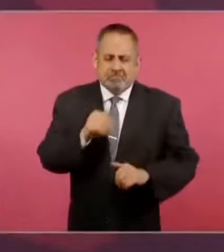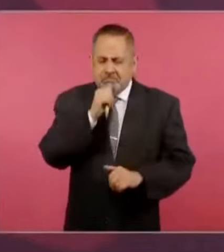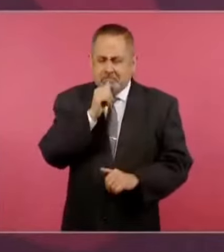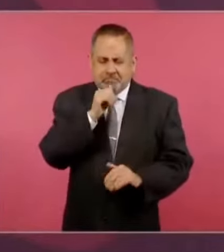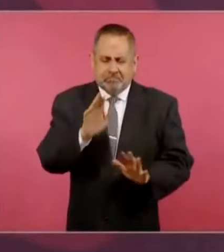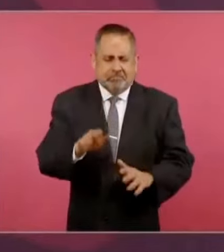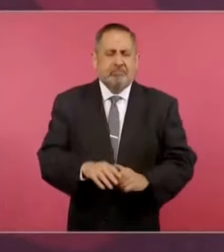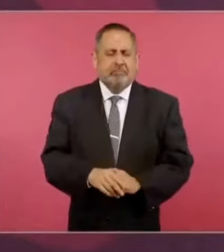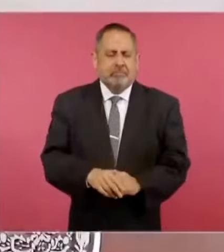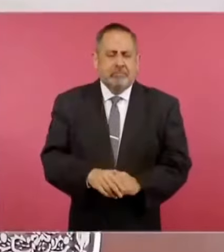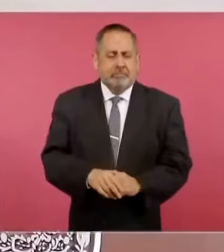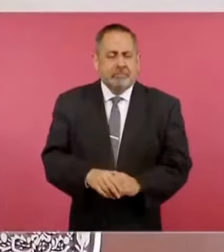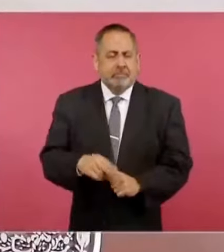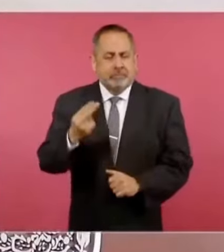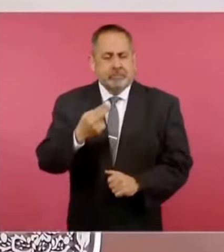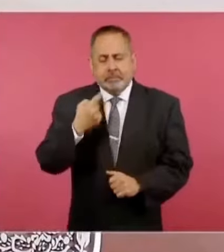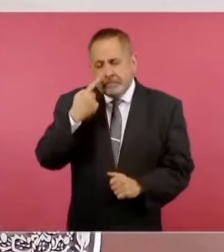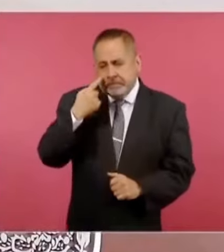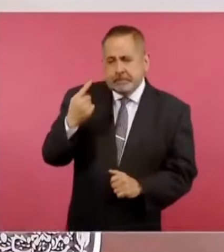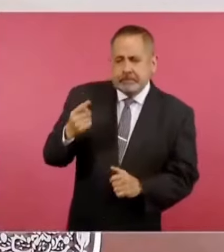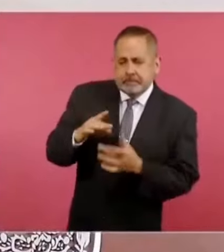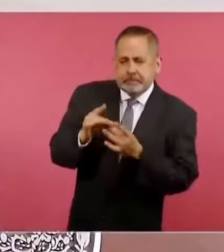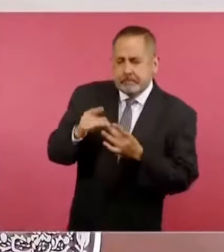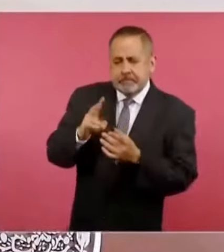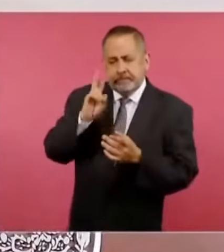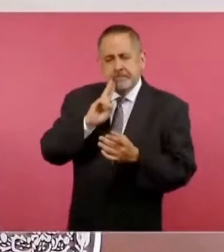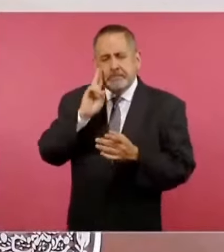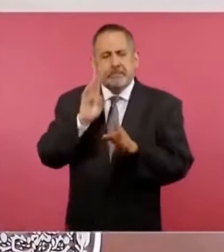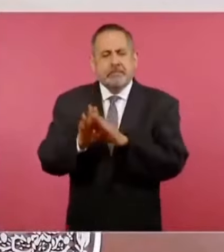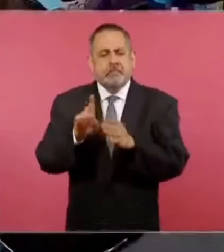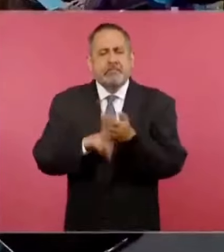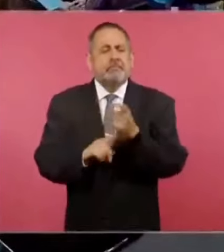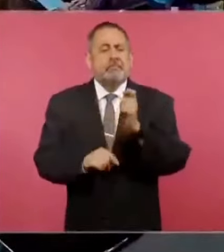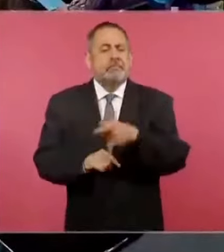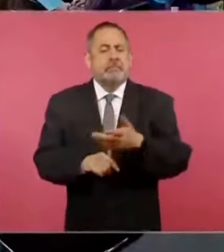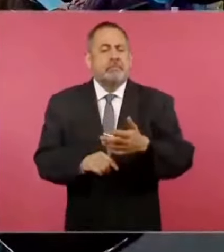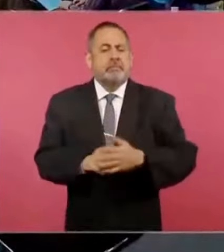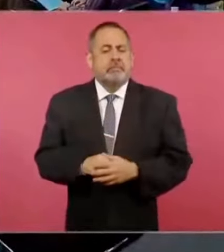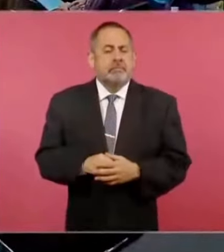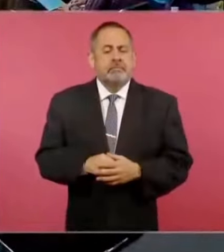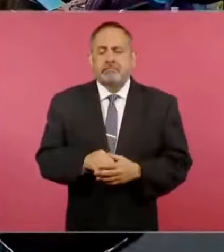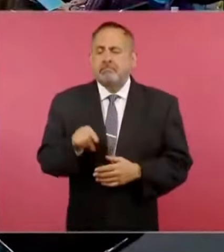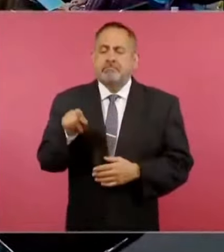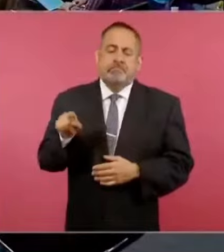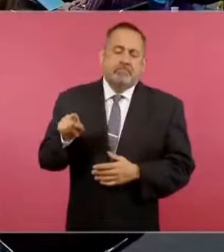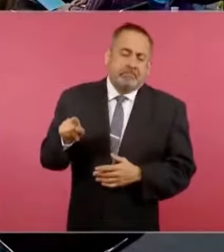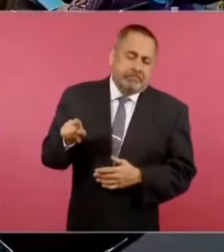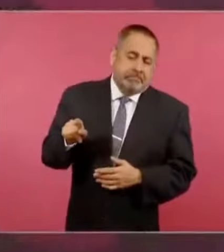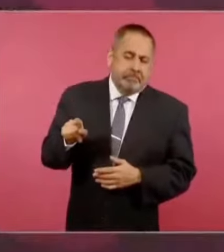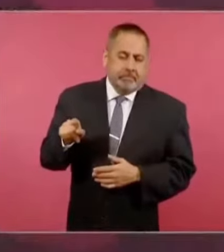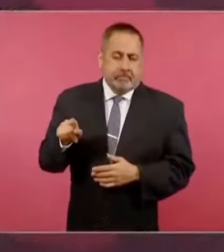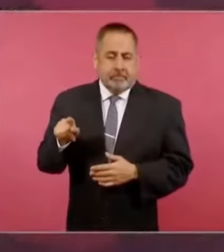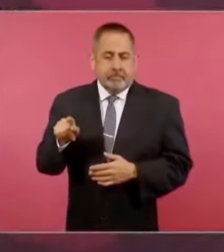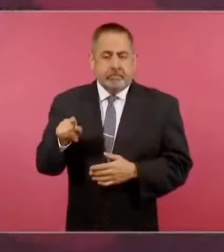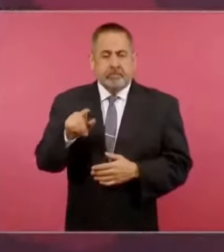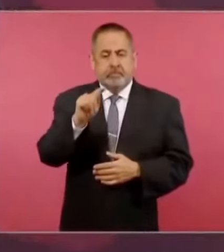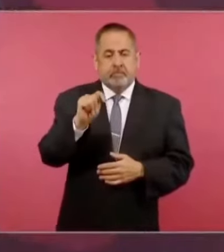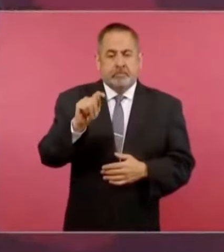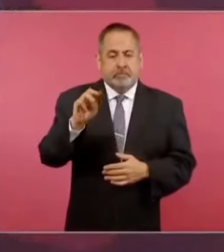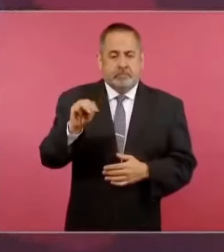Se tiene que ver si está incluido en el tratado